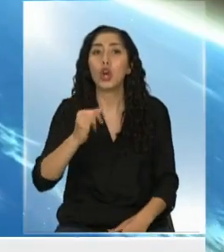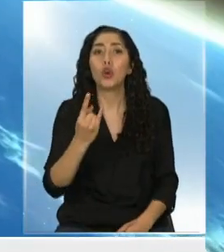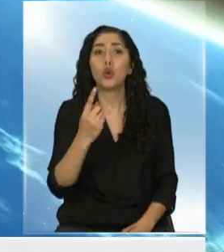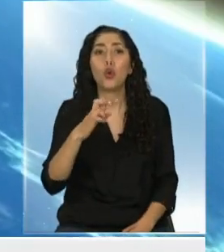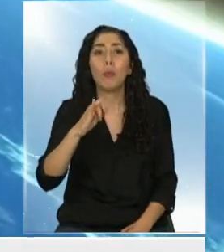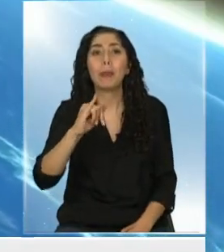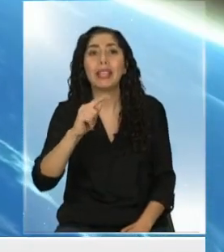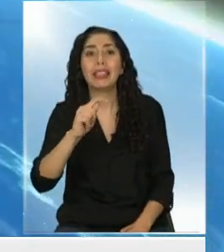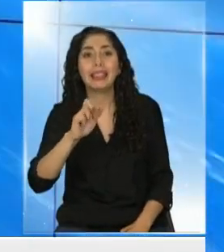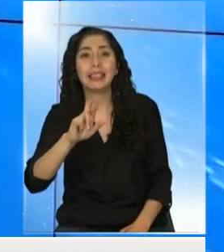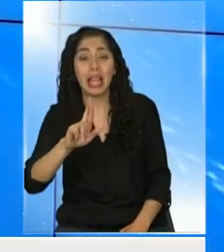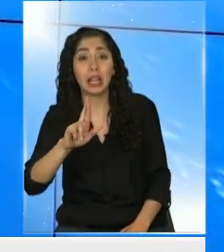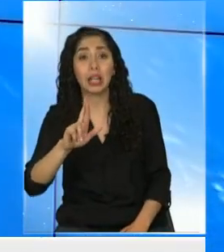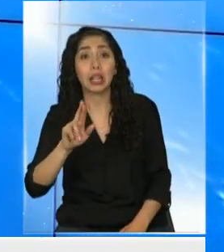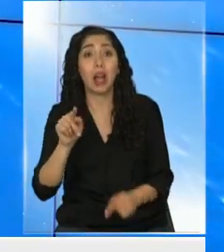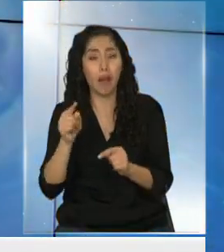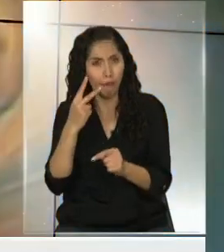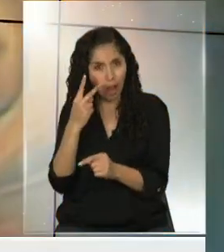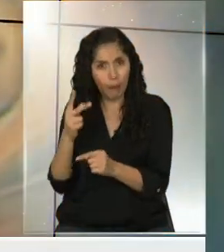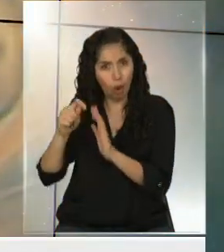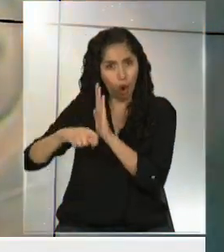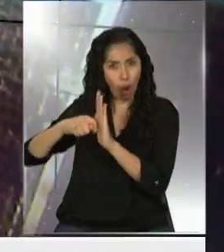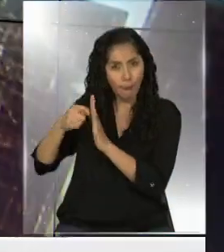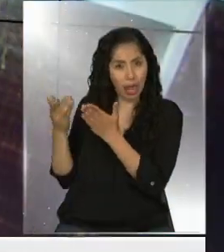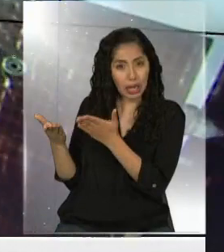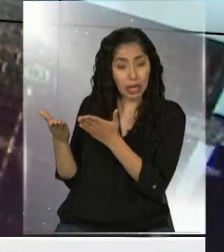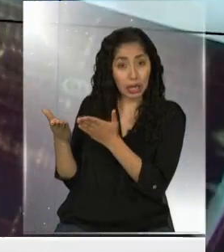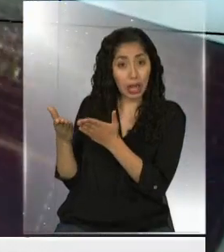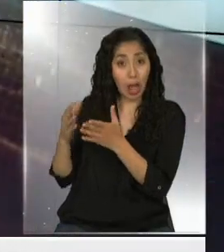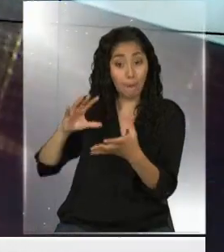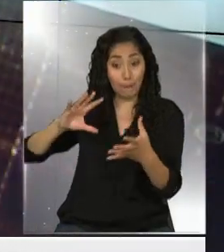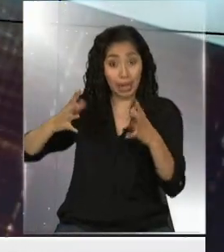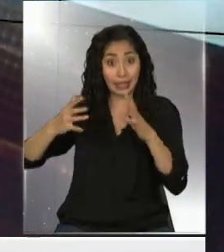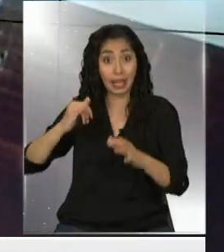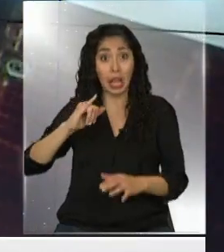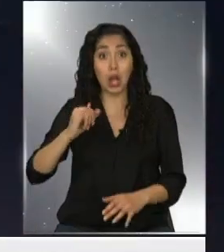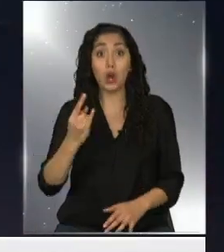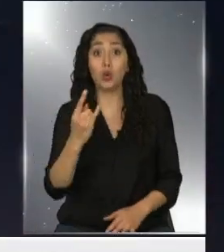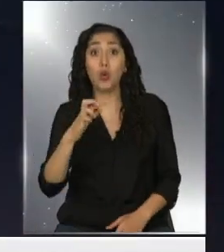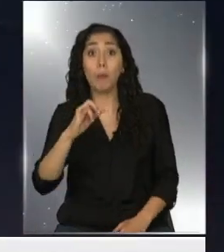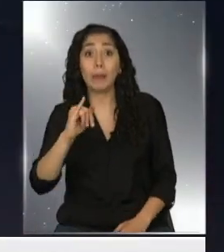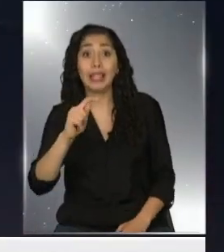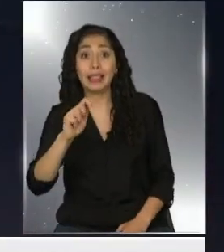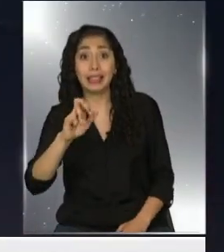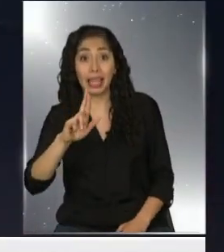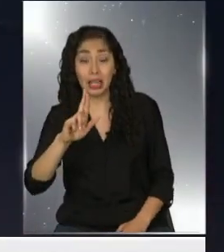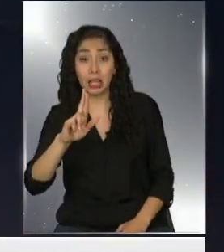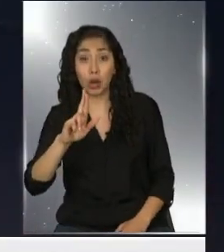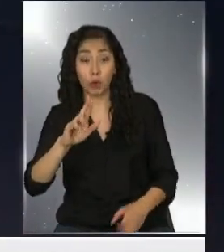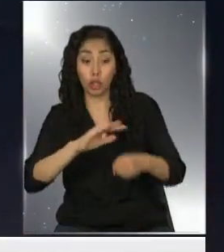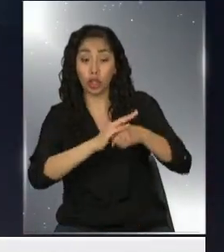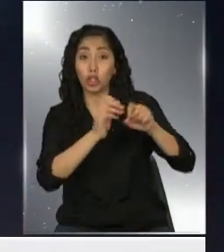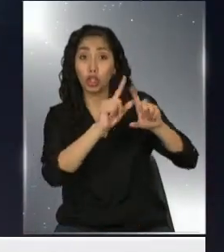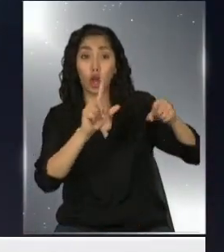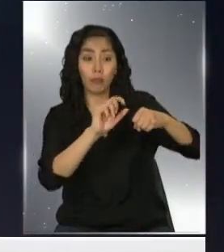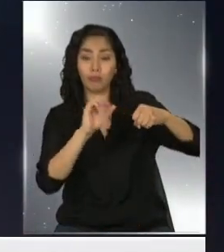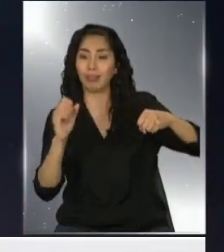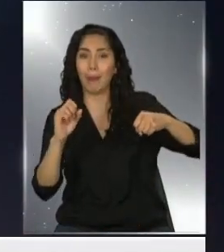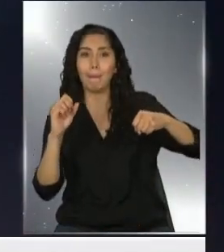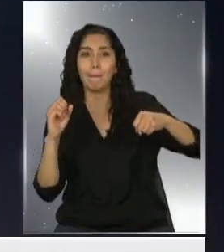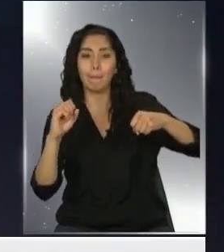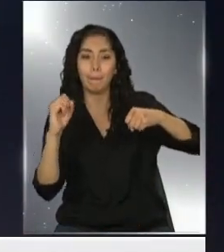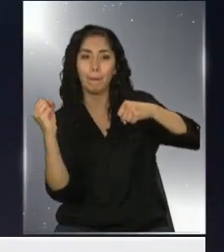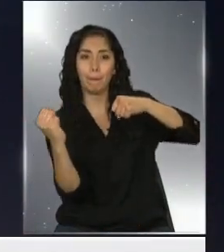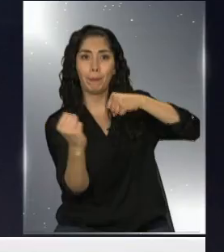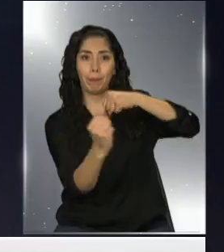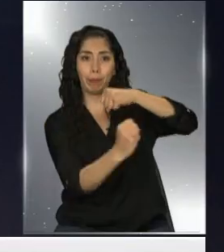función. A ver si tenemos esa imagen, señor director, porque Júpiter, cuando hace su órbita al Sol, va arrastrando, como es tan